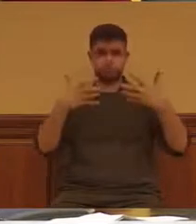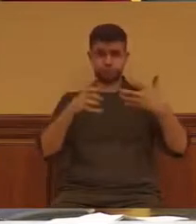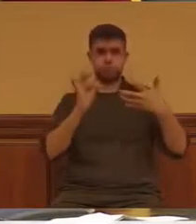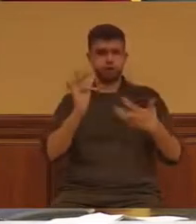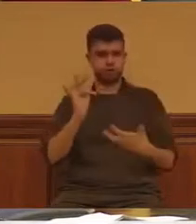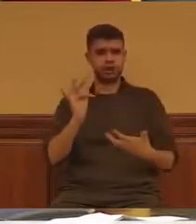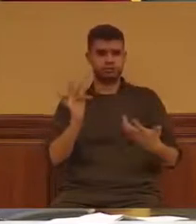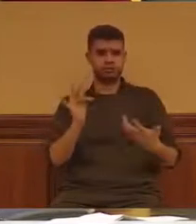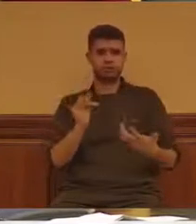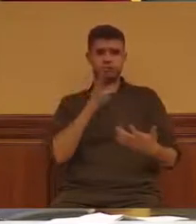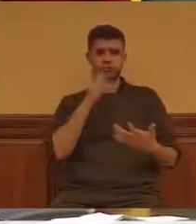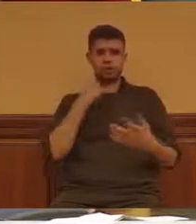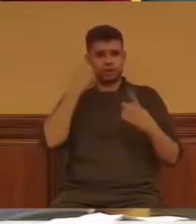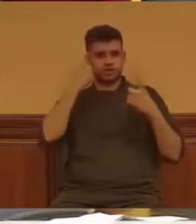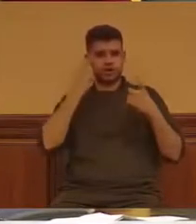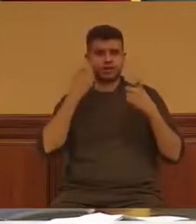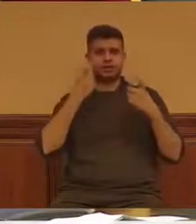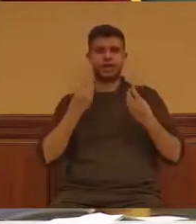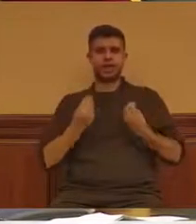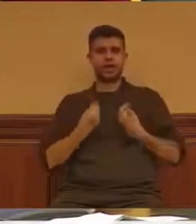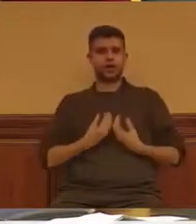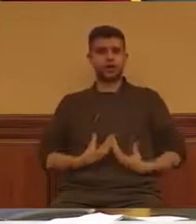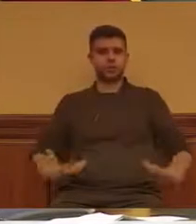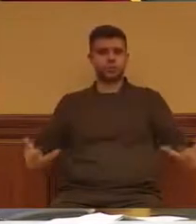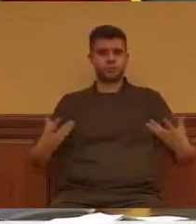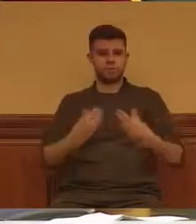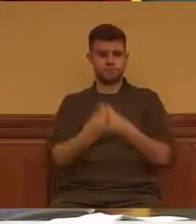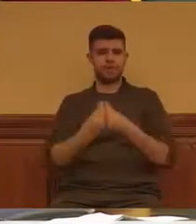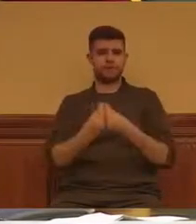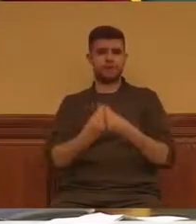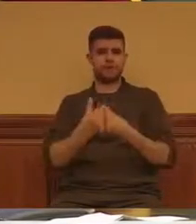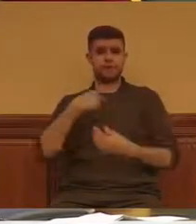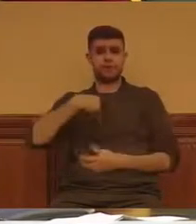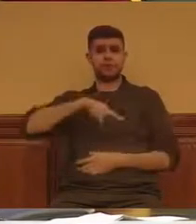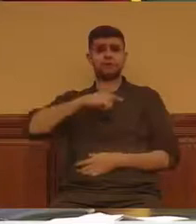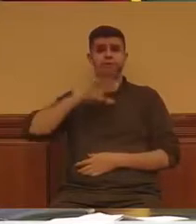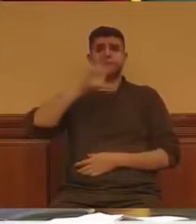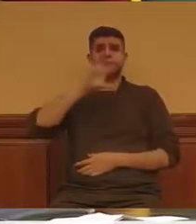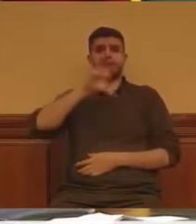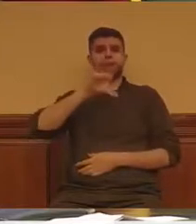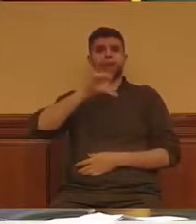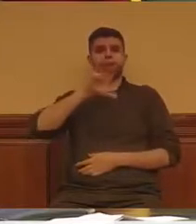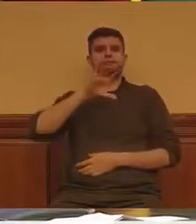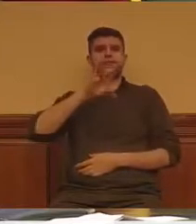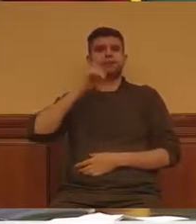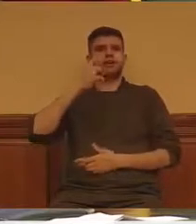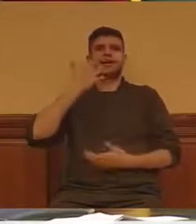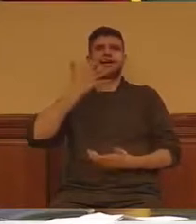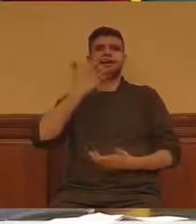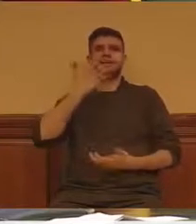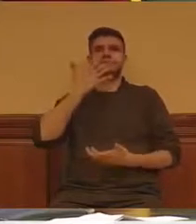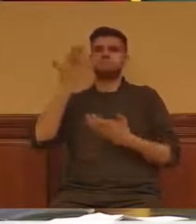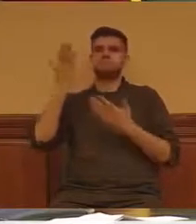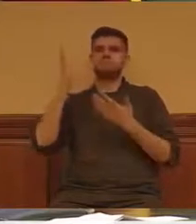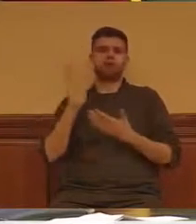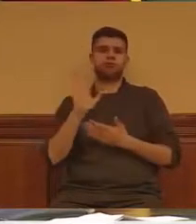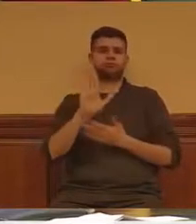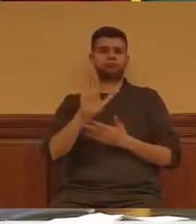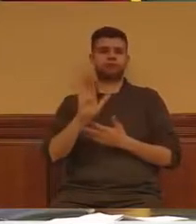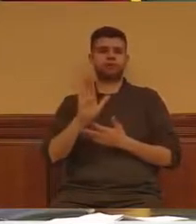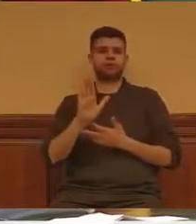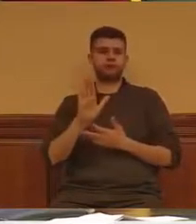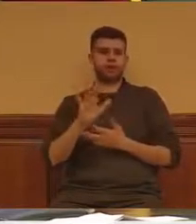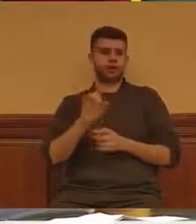convivencia. En nuestro país, además, tenemos magníficos ejemplos de la potencialidad transformadora de la movilización